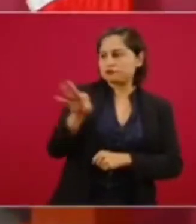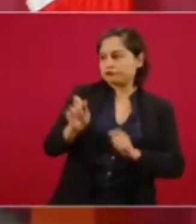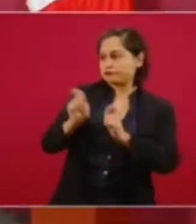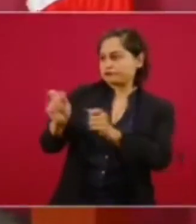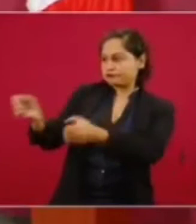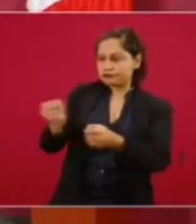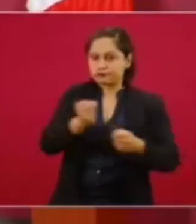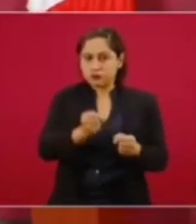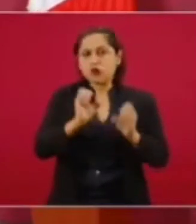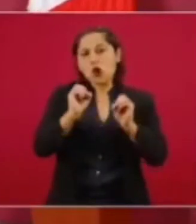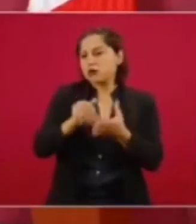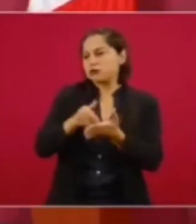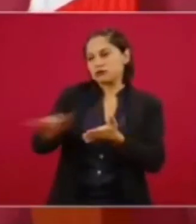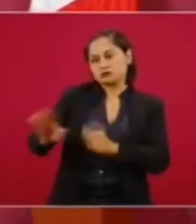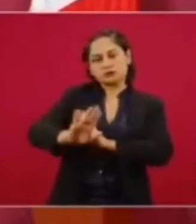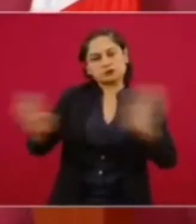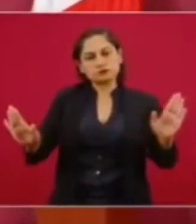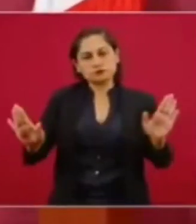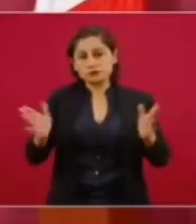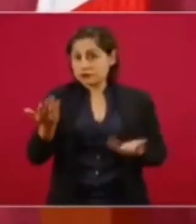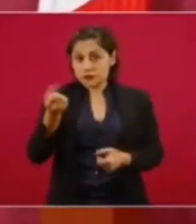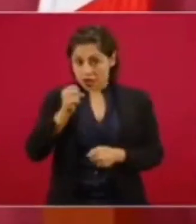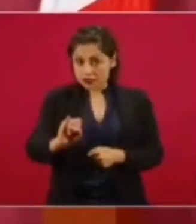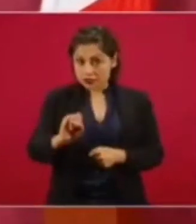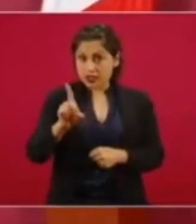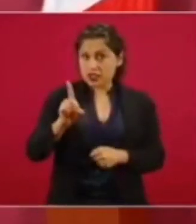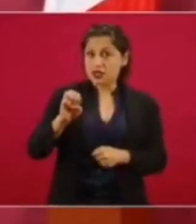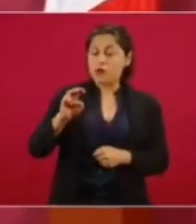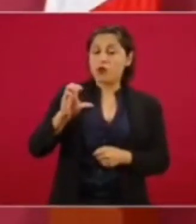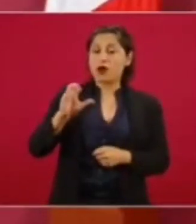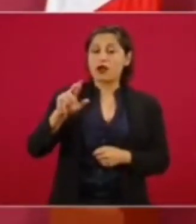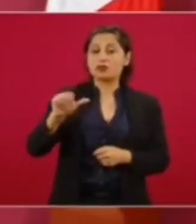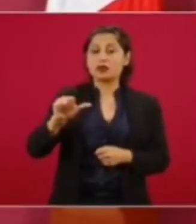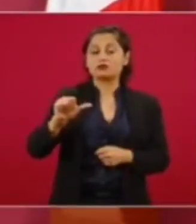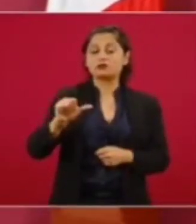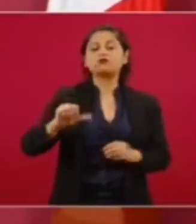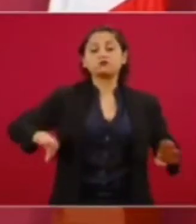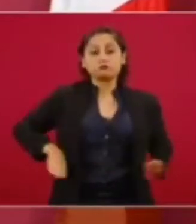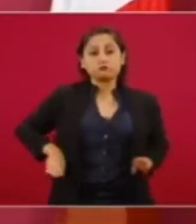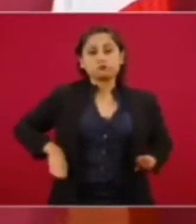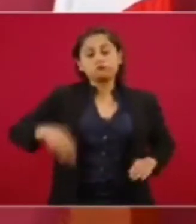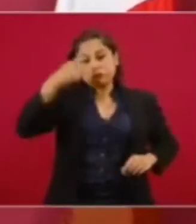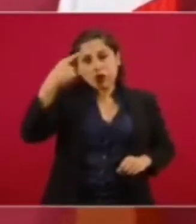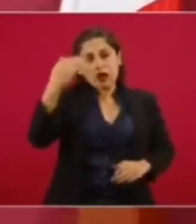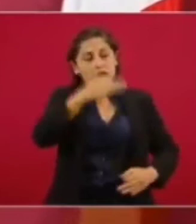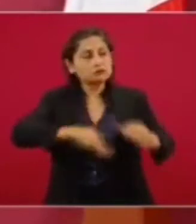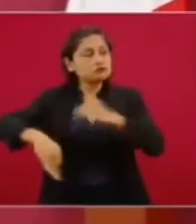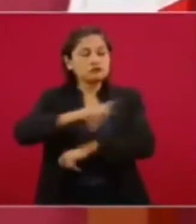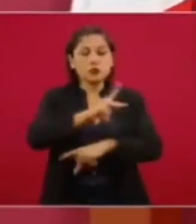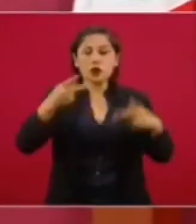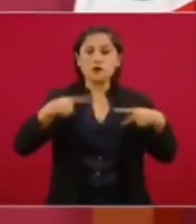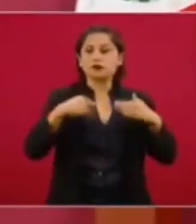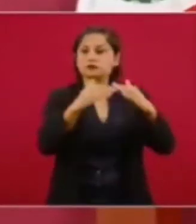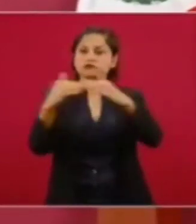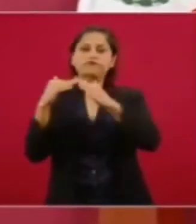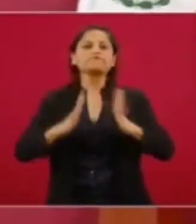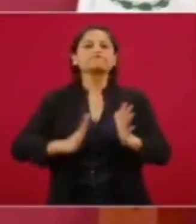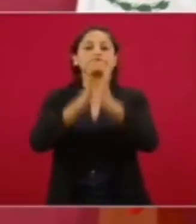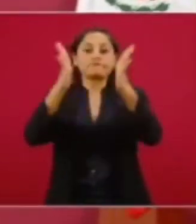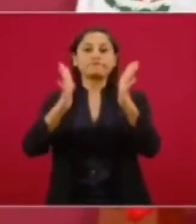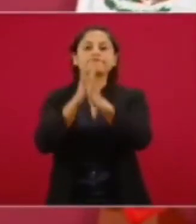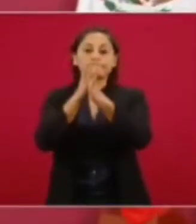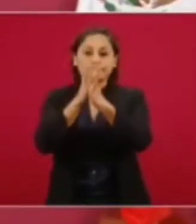Esa es la democracia, no sólo representativa, sino democracia